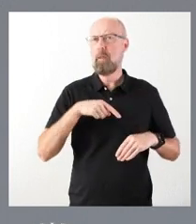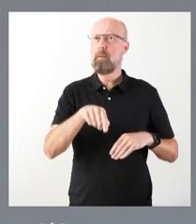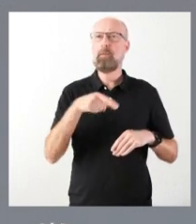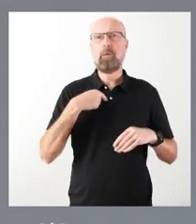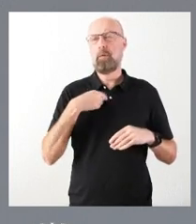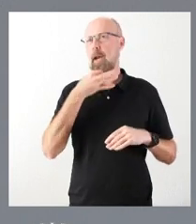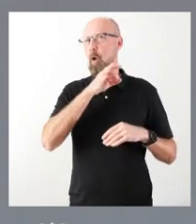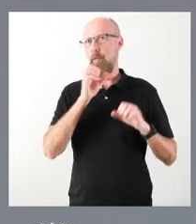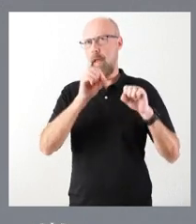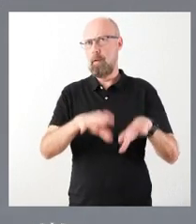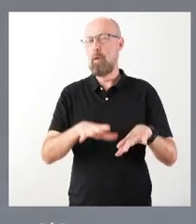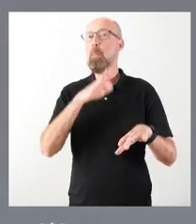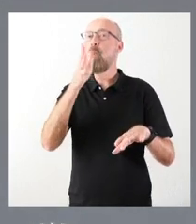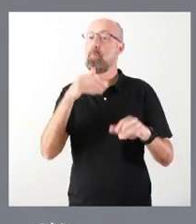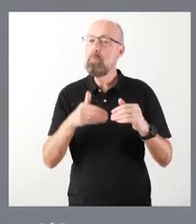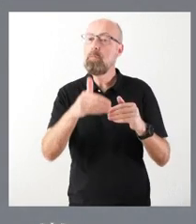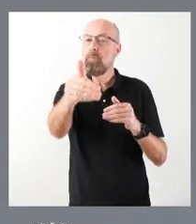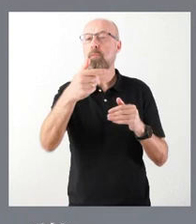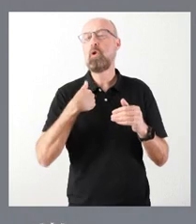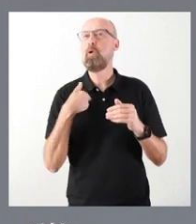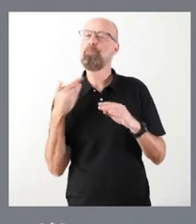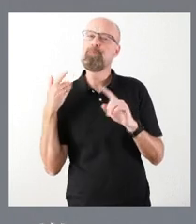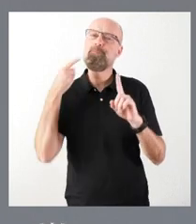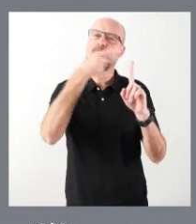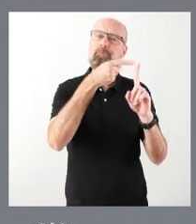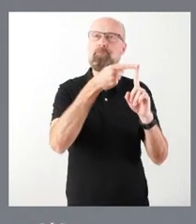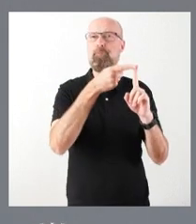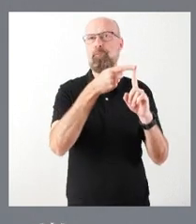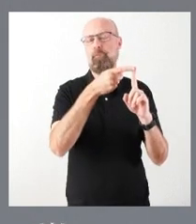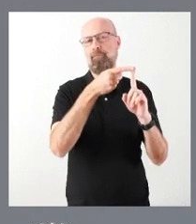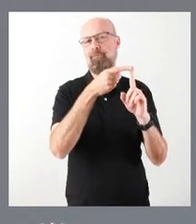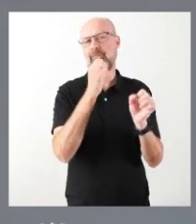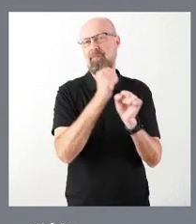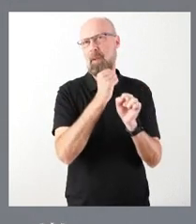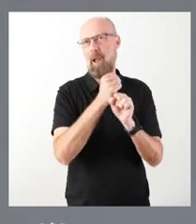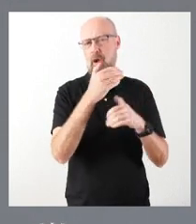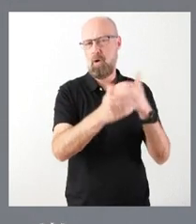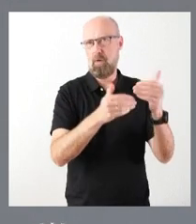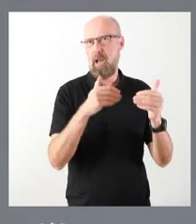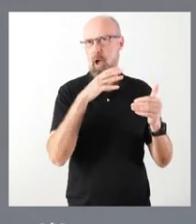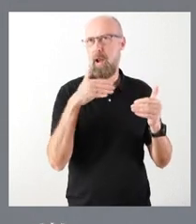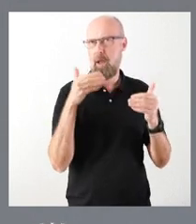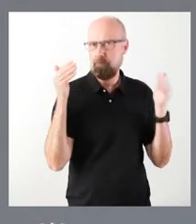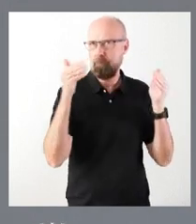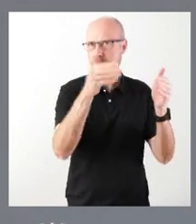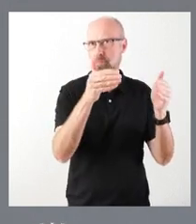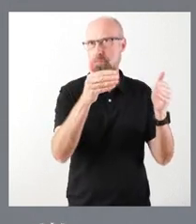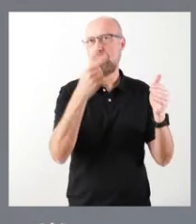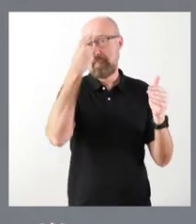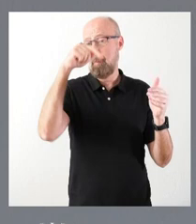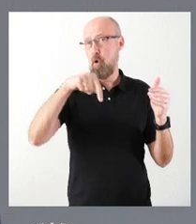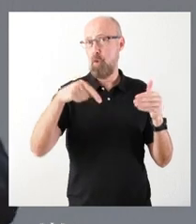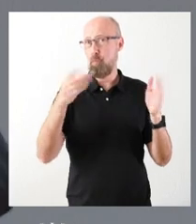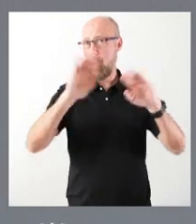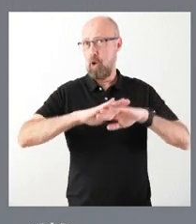para dedicarme al menester en el cual estoy ahora embarcado y que se abre esta noche, como saben todos